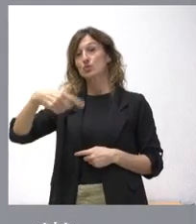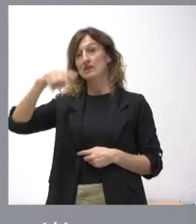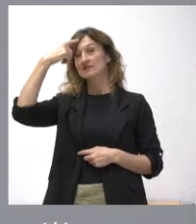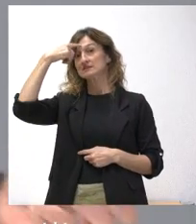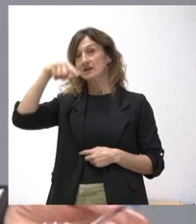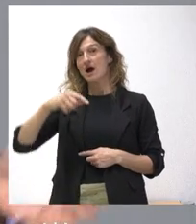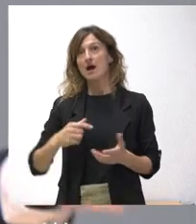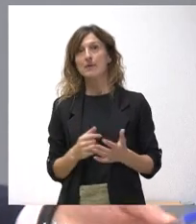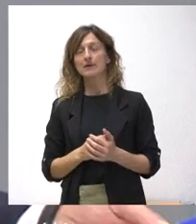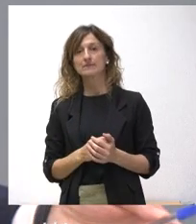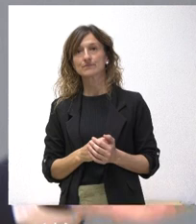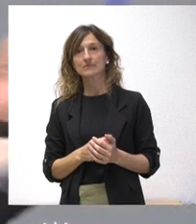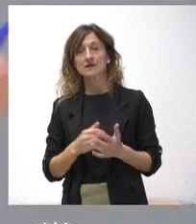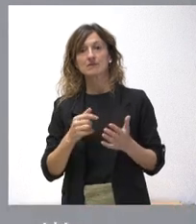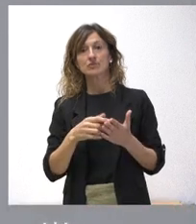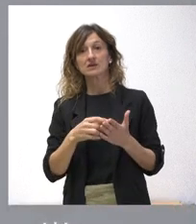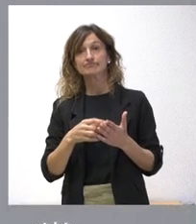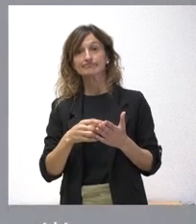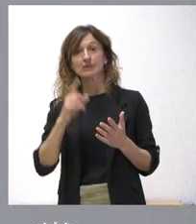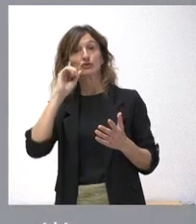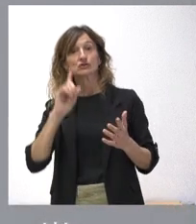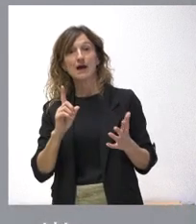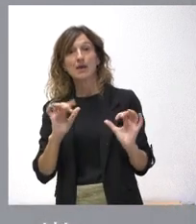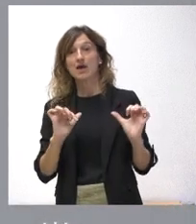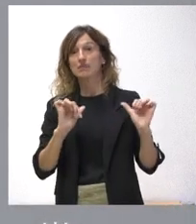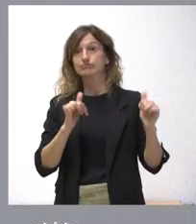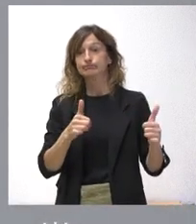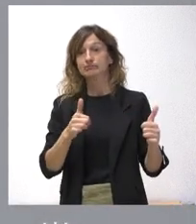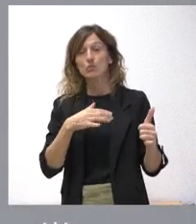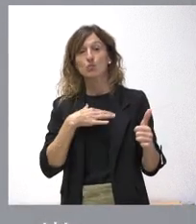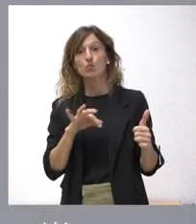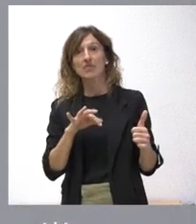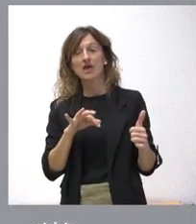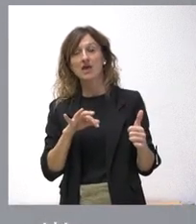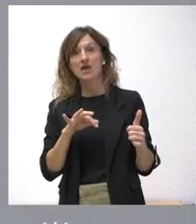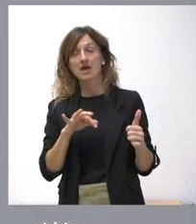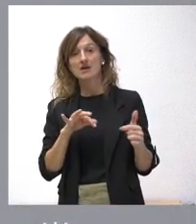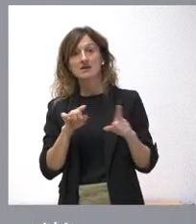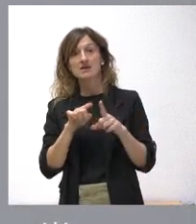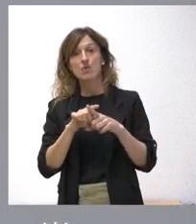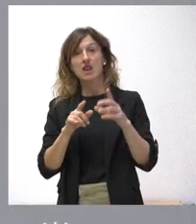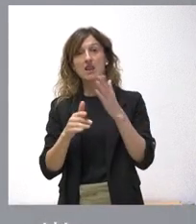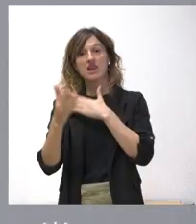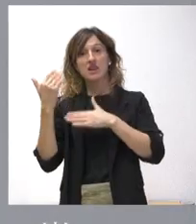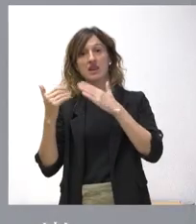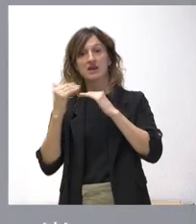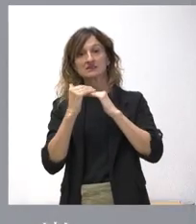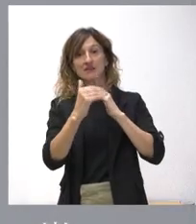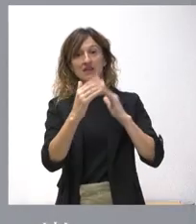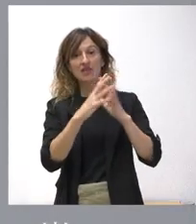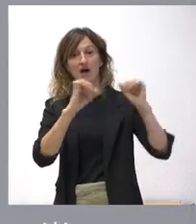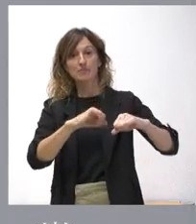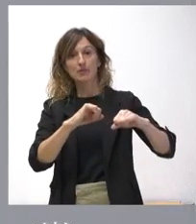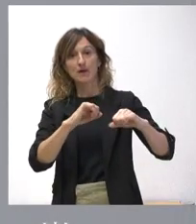nos movemos en una indefinición en donde, por un lado, podría volverse a la última senda de estabilidad aprobada,